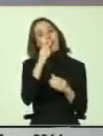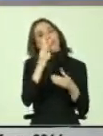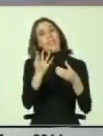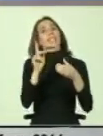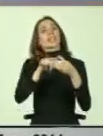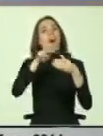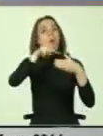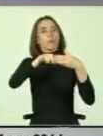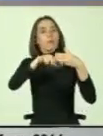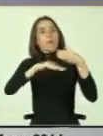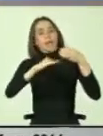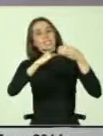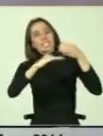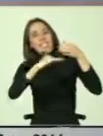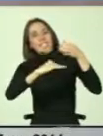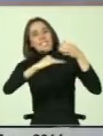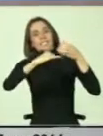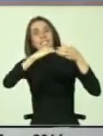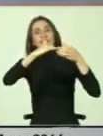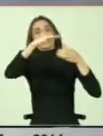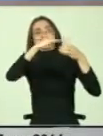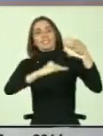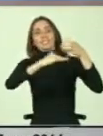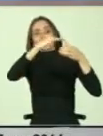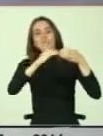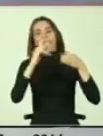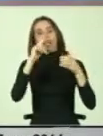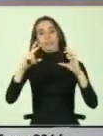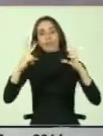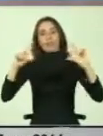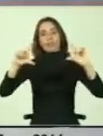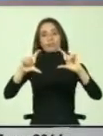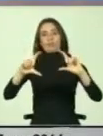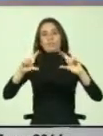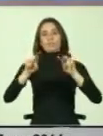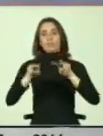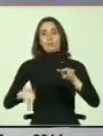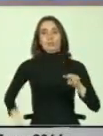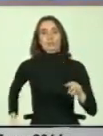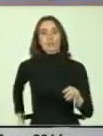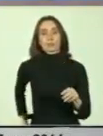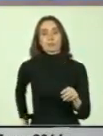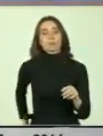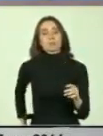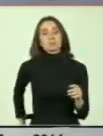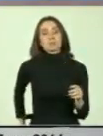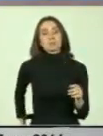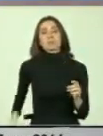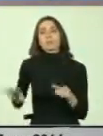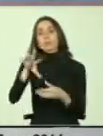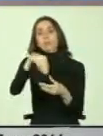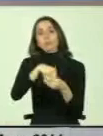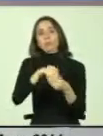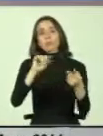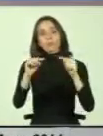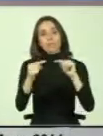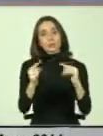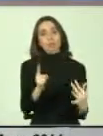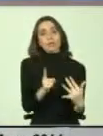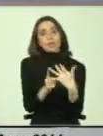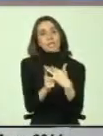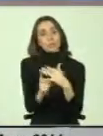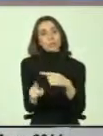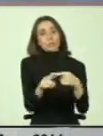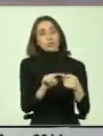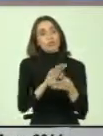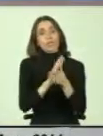vacío o medio lleno, nosotros creemos que hay que mirar los dos vasos, pero empujar e incorporar la discusión de inclusión social en todas las